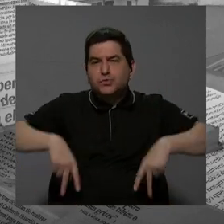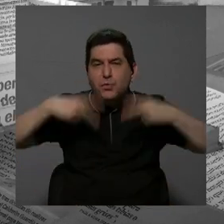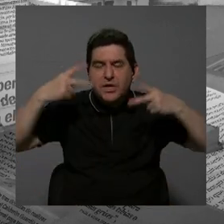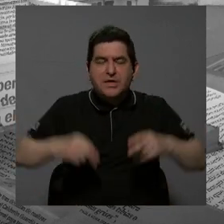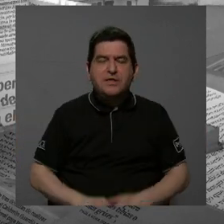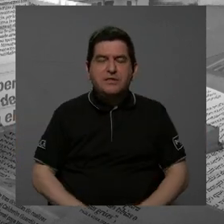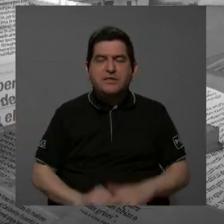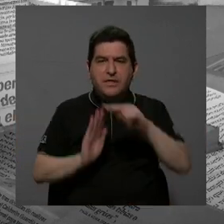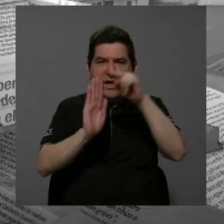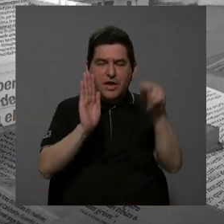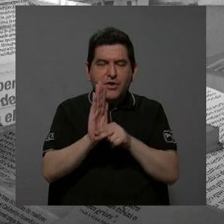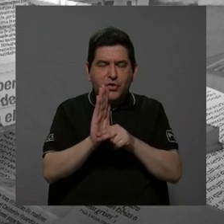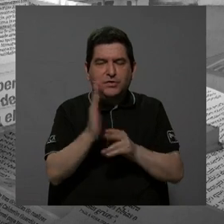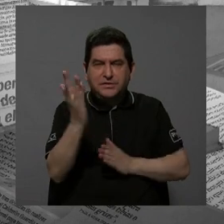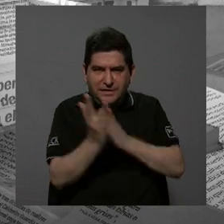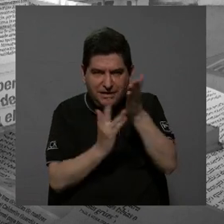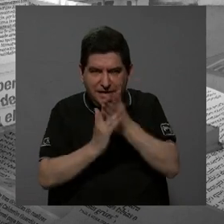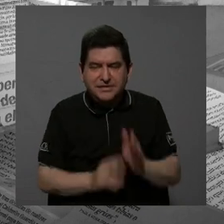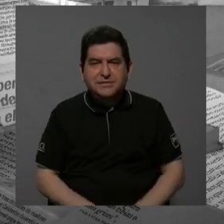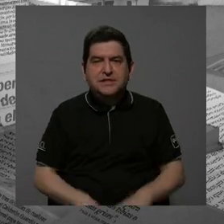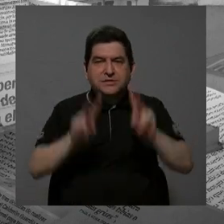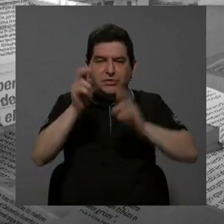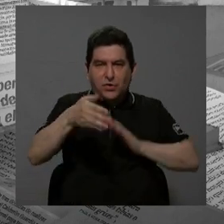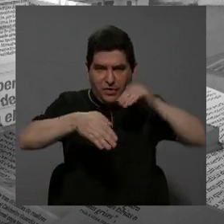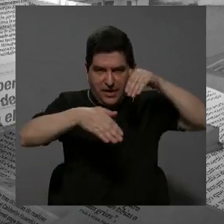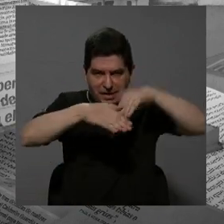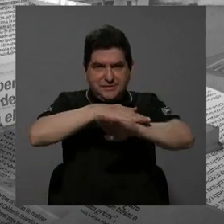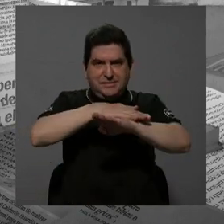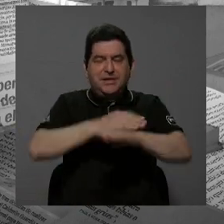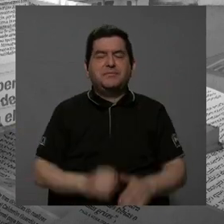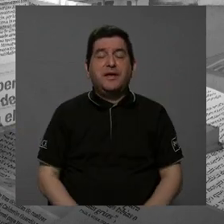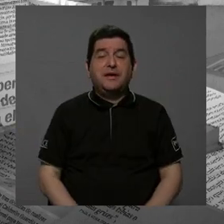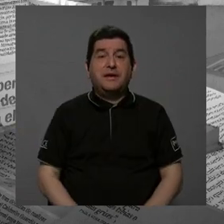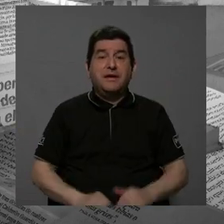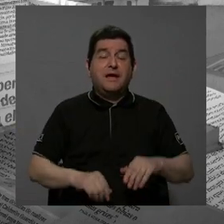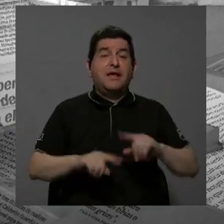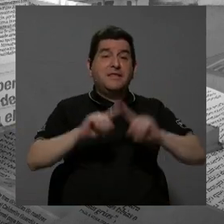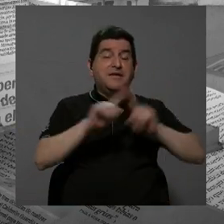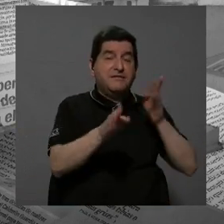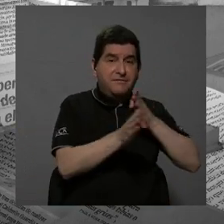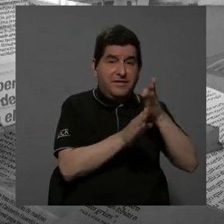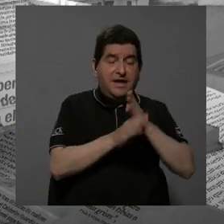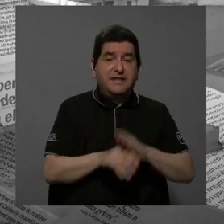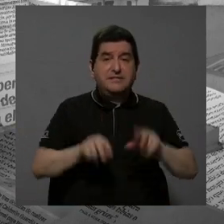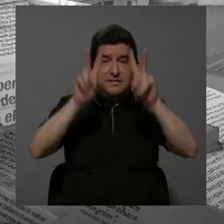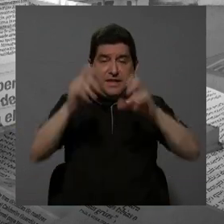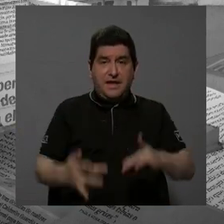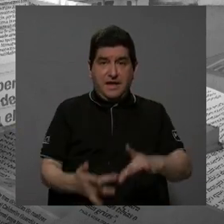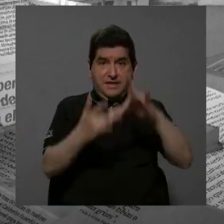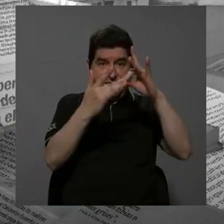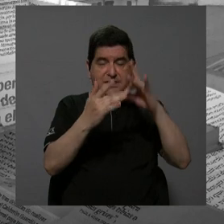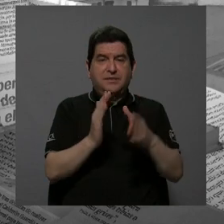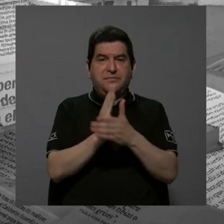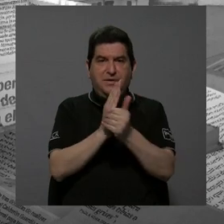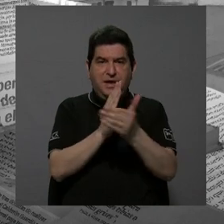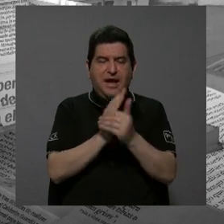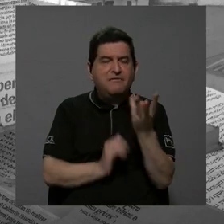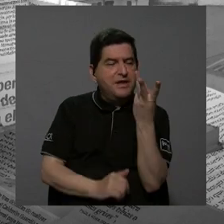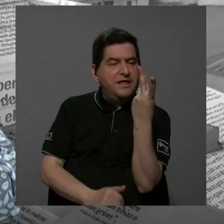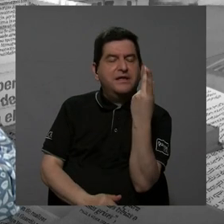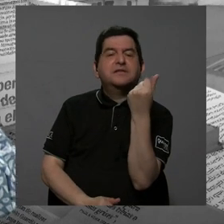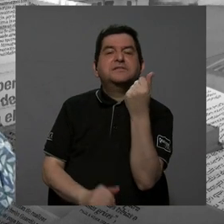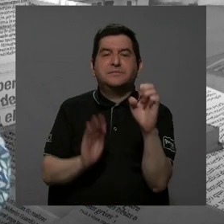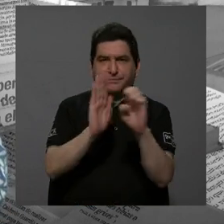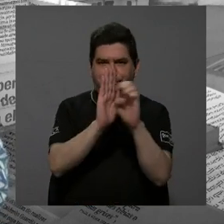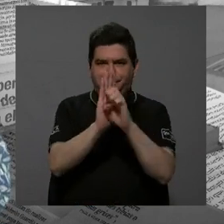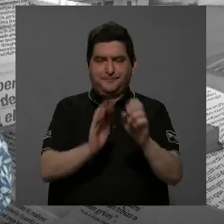corte, de los exámenes de admisión. Recordemos que también hay carreras que tienen pruebas especiales, por ejemplo, en prueba de habilidades cuantitativas.